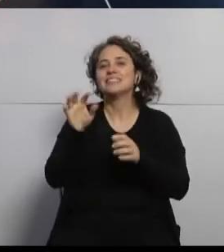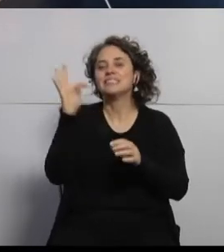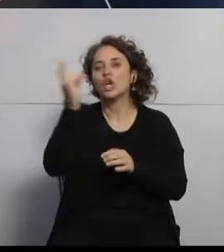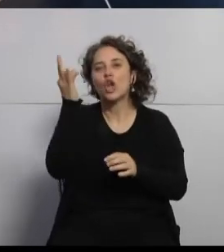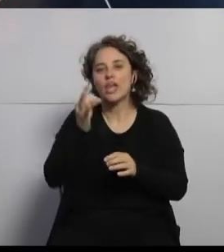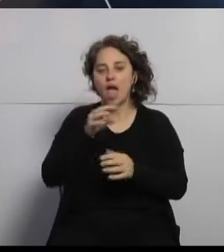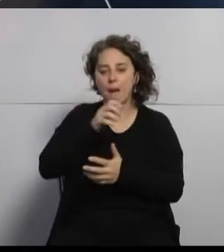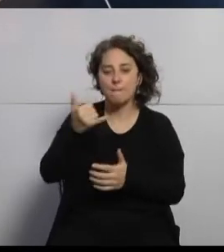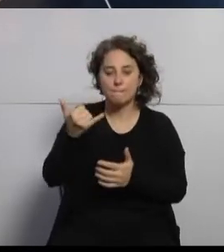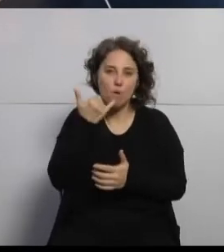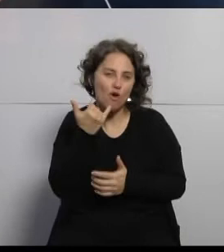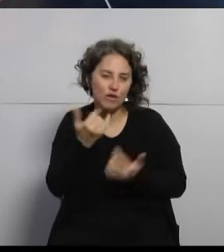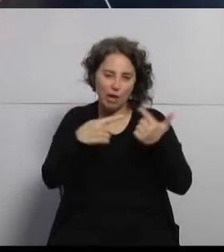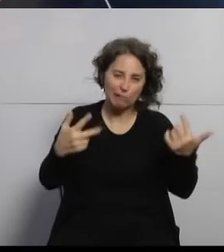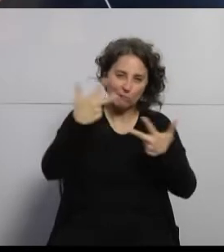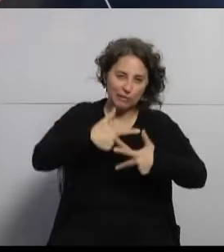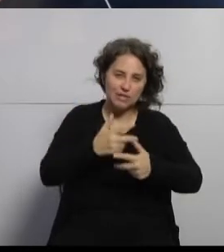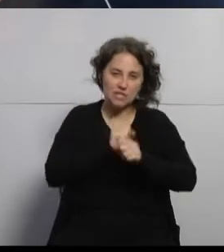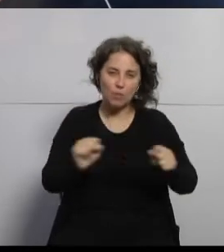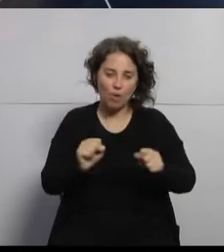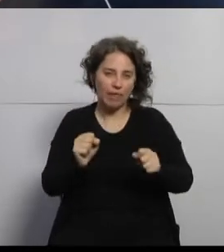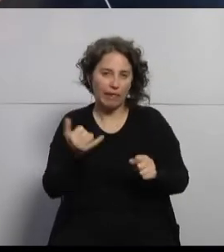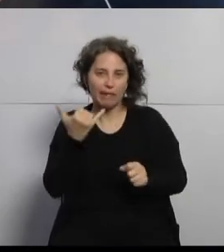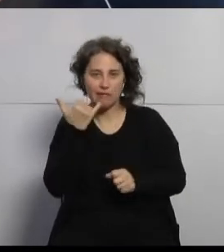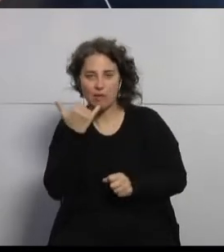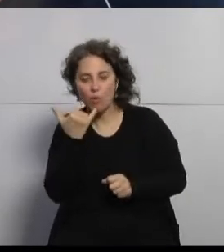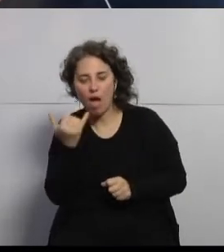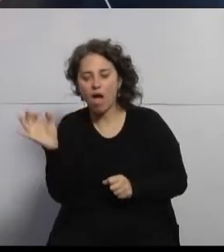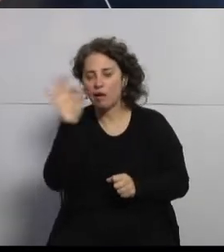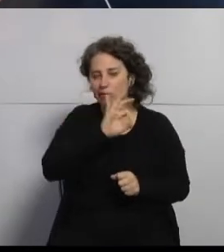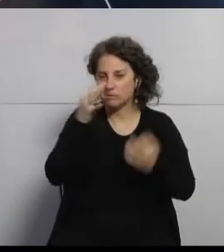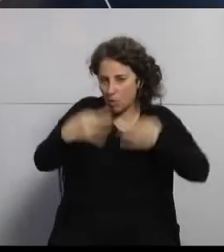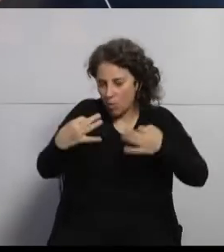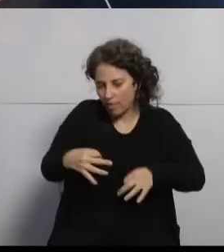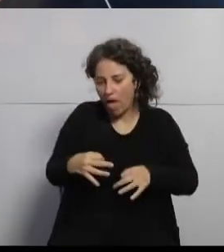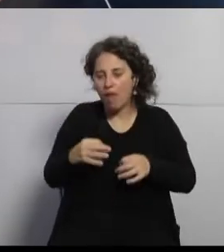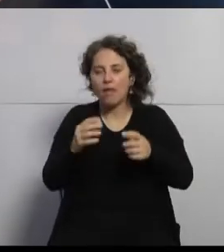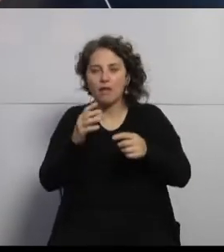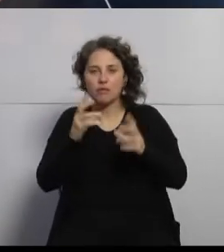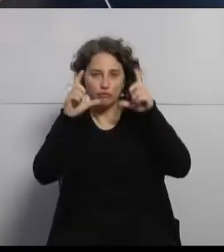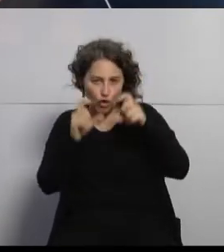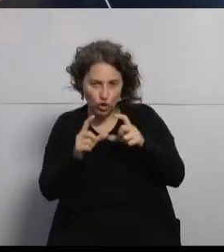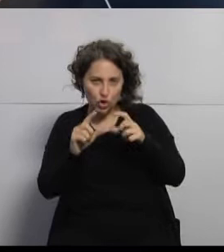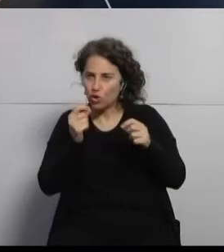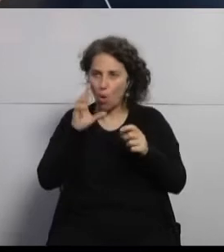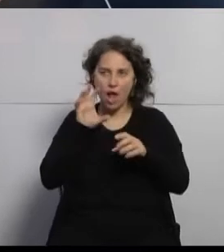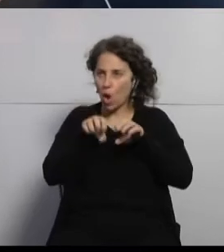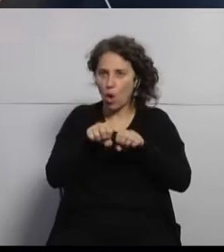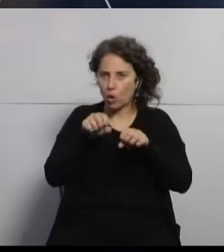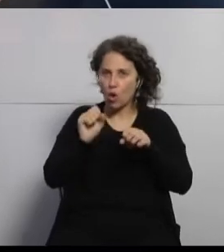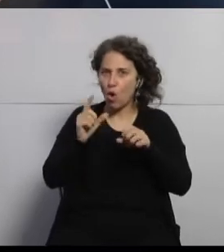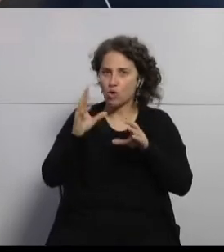de Teams, pues, obviamente, hay unos temas de seguridad, se puede usar desde un dispositivo móvil de forma segura, se pueden tomar las fotos, no se comprometen,